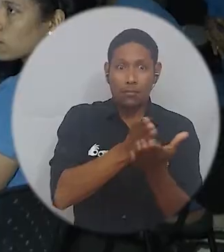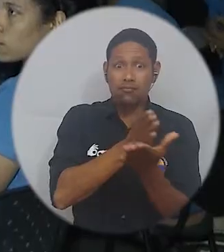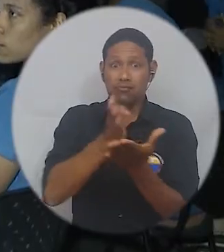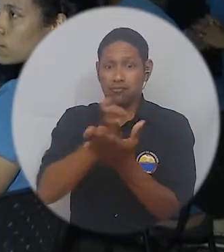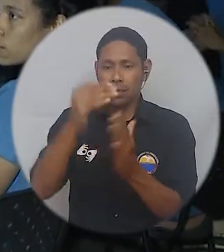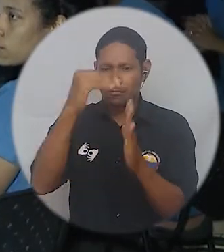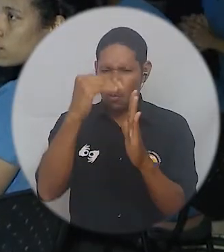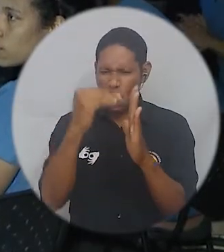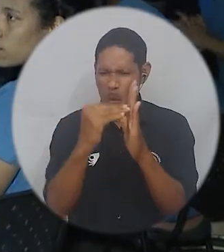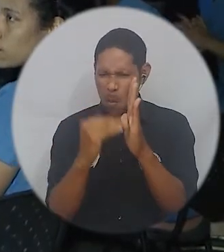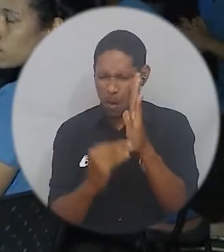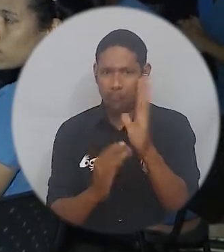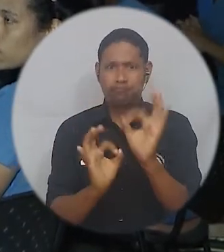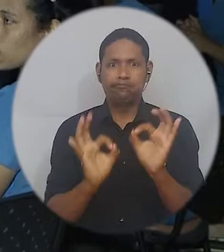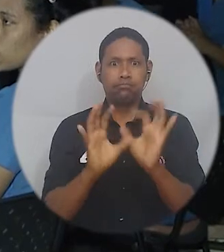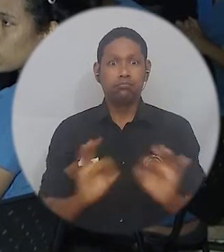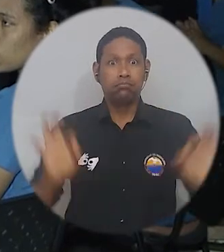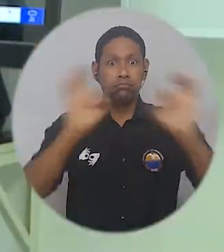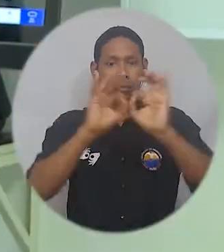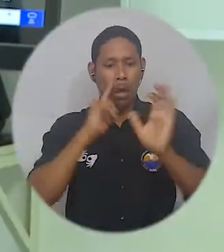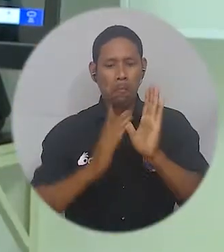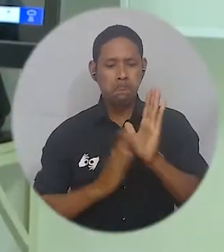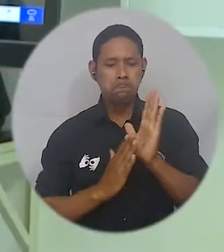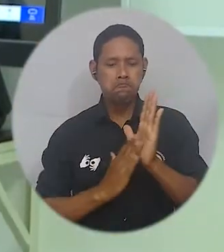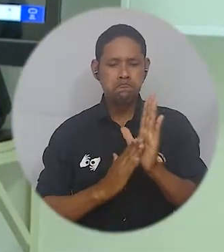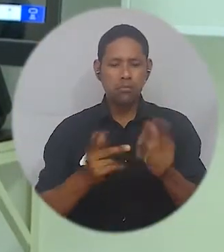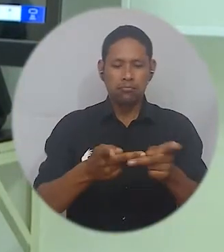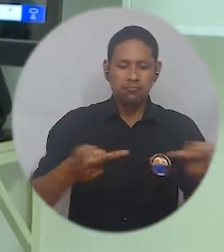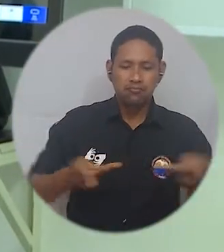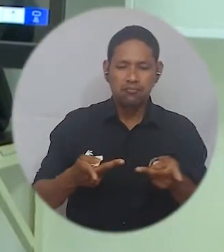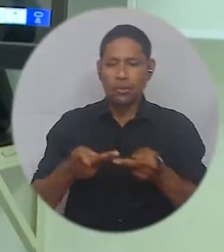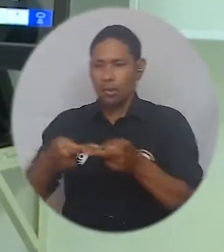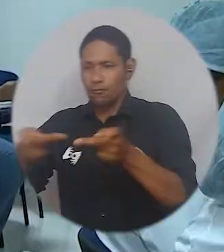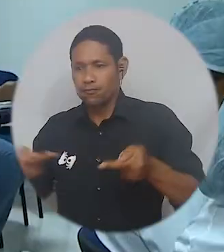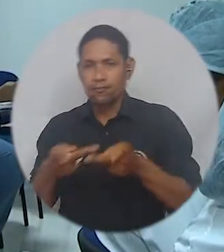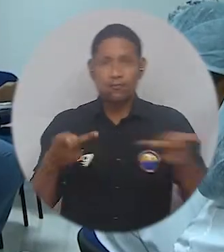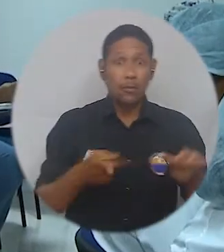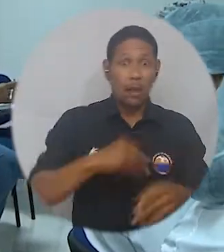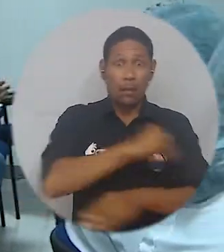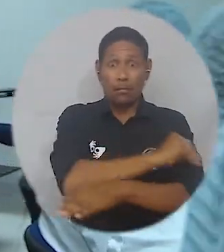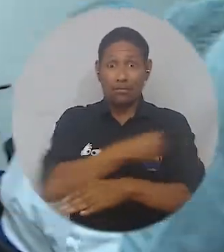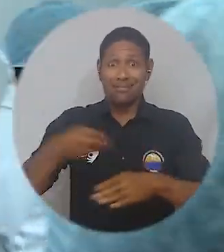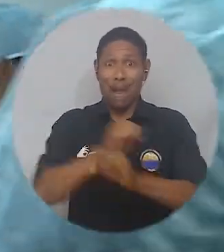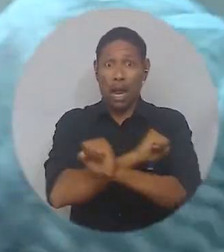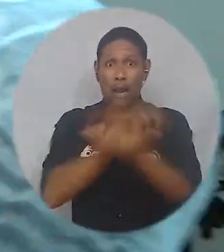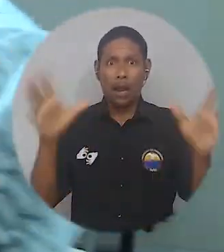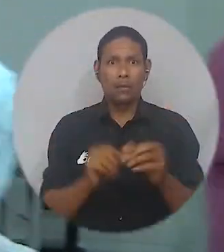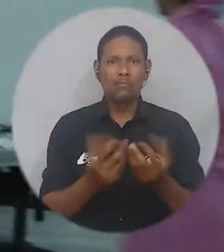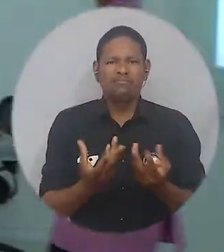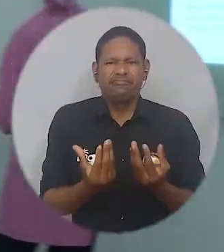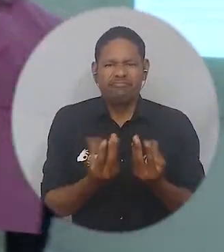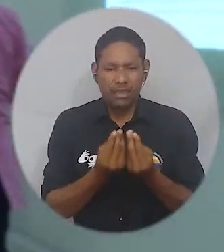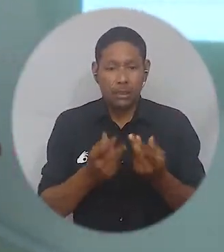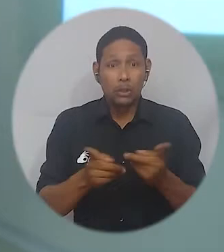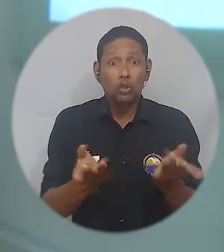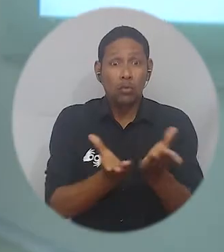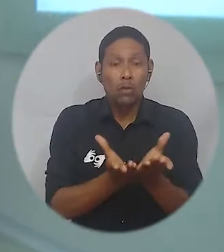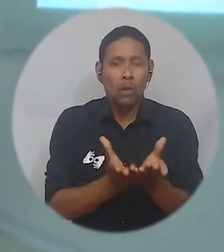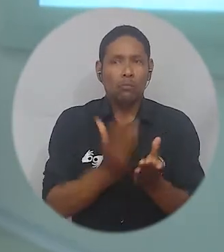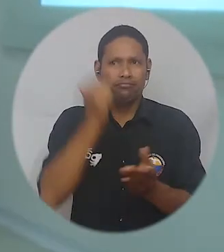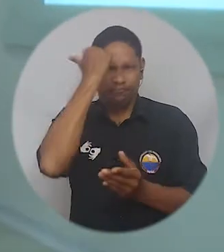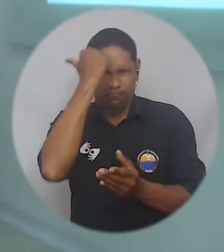programas, en ese sentido se demuestra cómo se garantizan los espacios, se garantizan las políticas claras para que nuestros